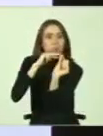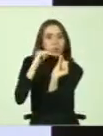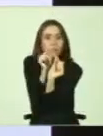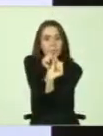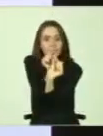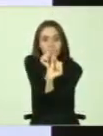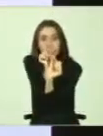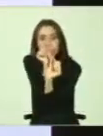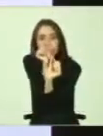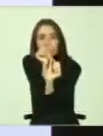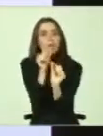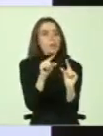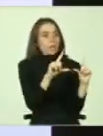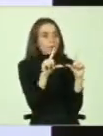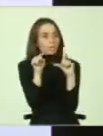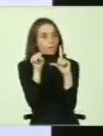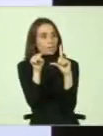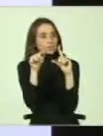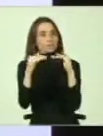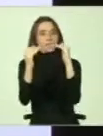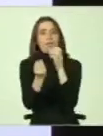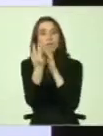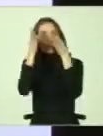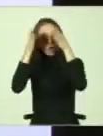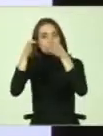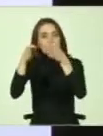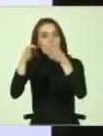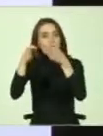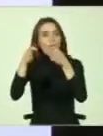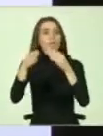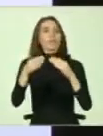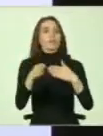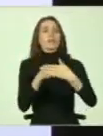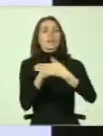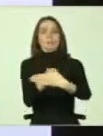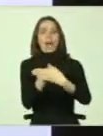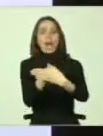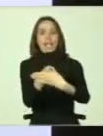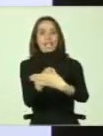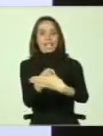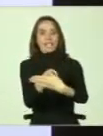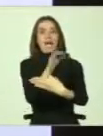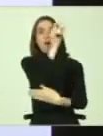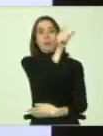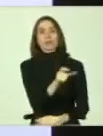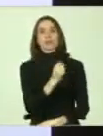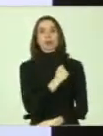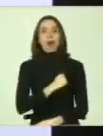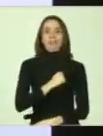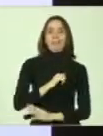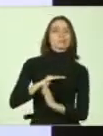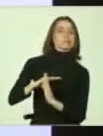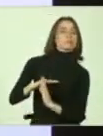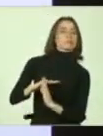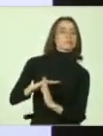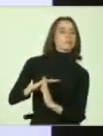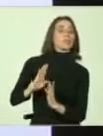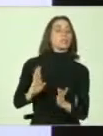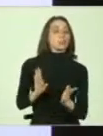Este nuevo enfoque, como ustedes pueden ver, arriba tenemos lo que es exclusión, hay una barrera física, por ejemplo, o de actitudes, para poder